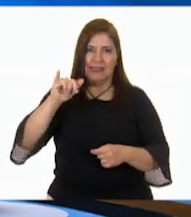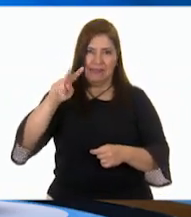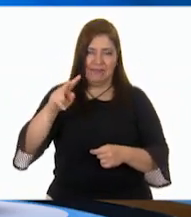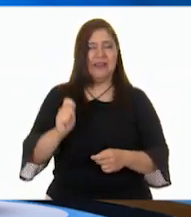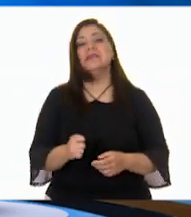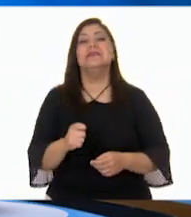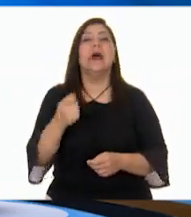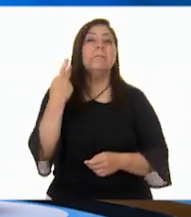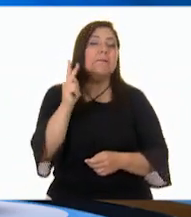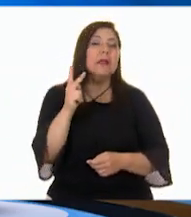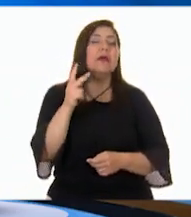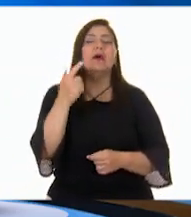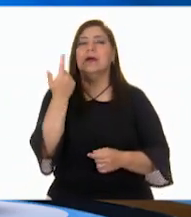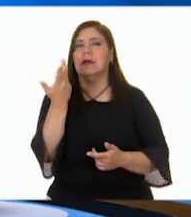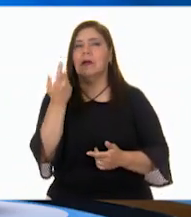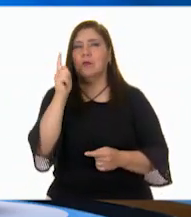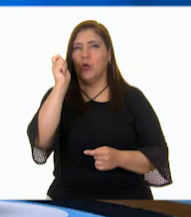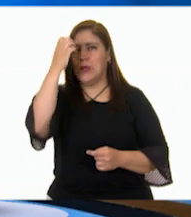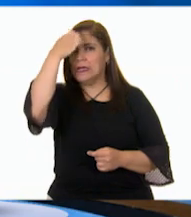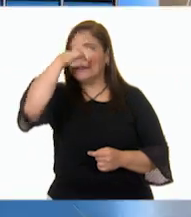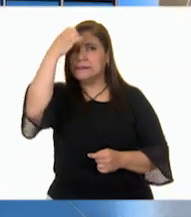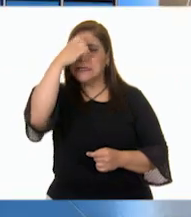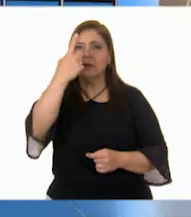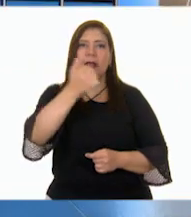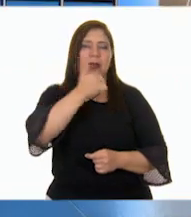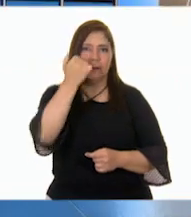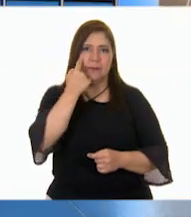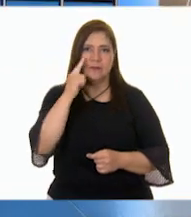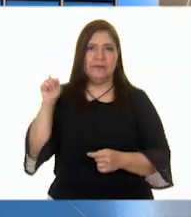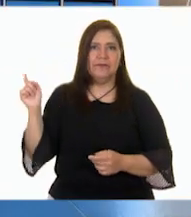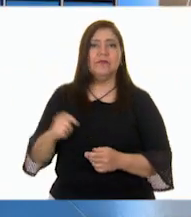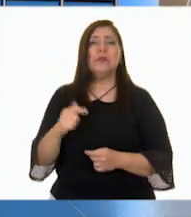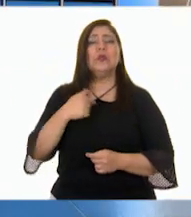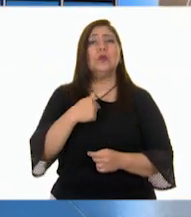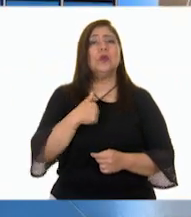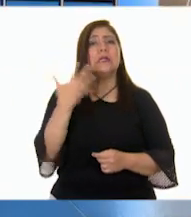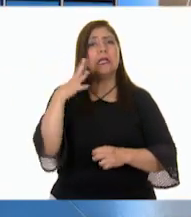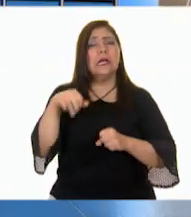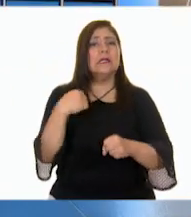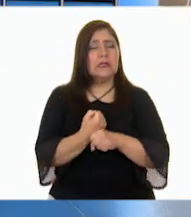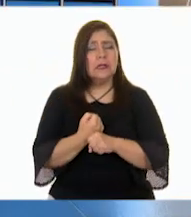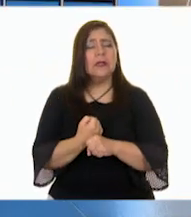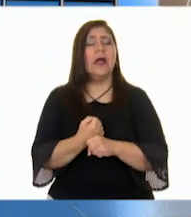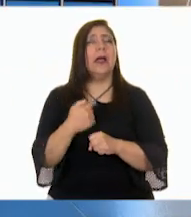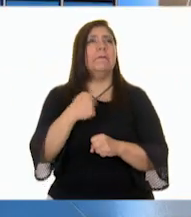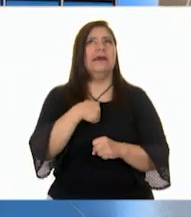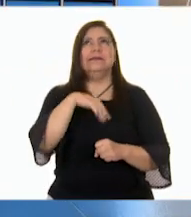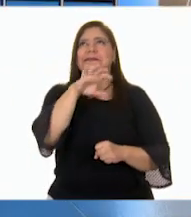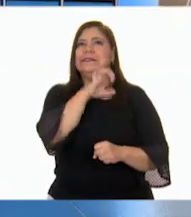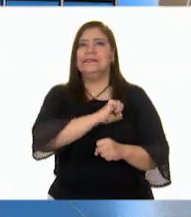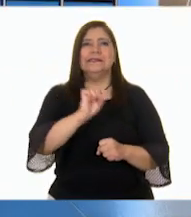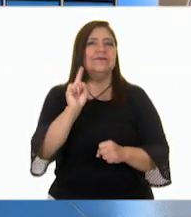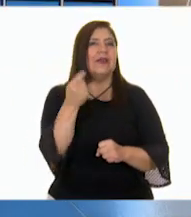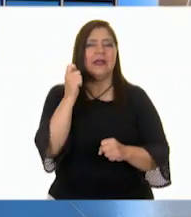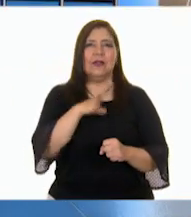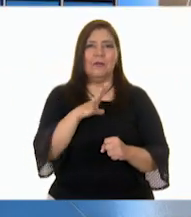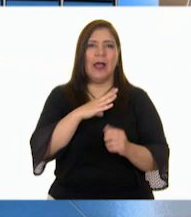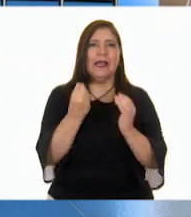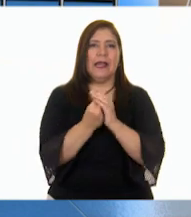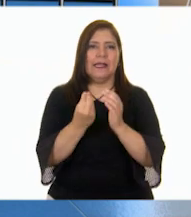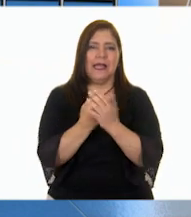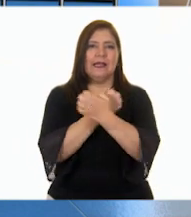experiencia de un alumno. ¡Adelante! Tengo 10 años y una de mis clases favoritas es educación